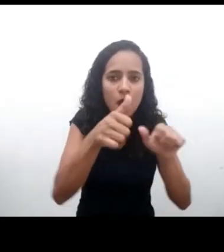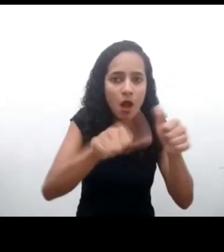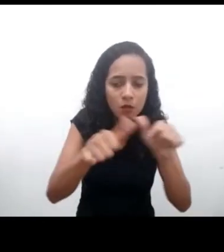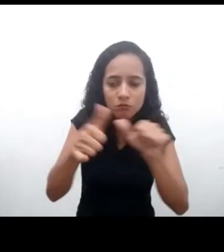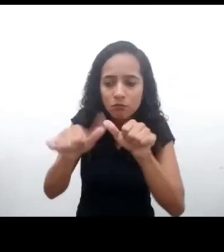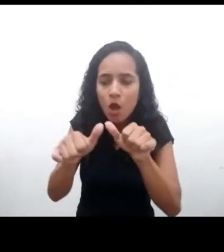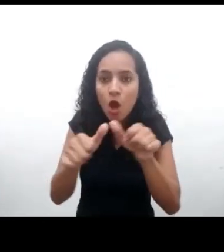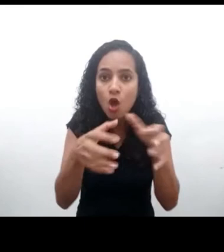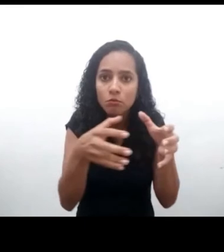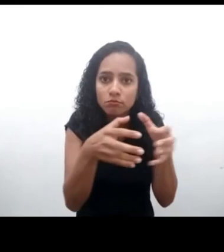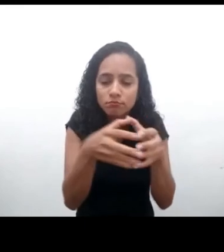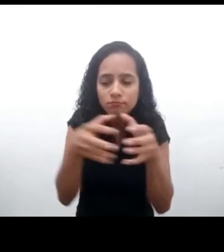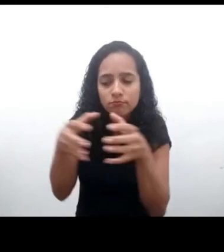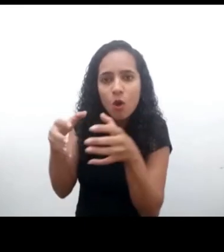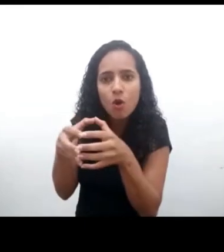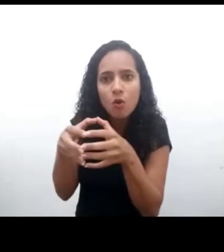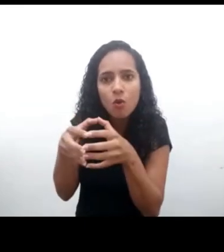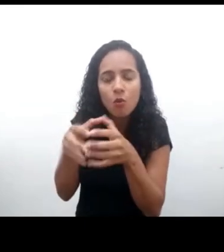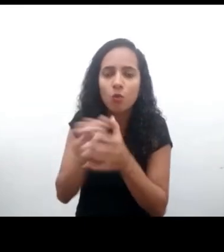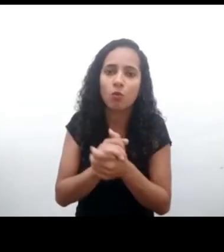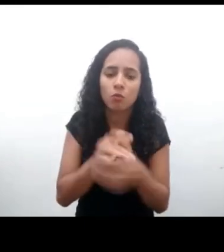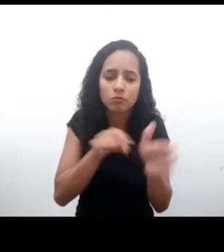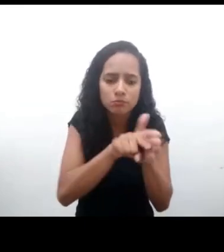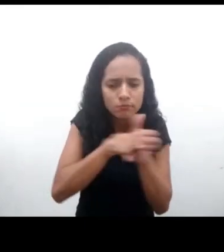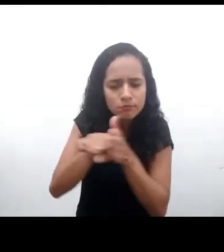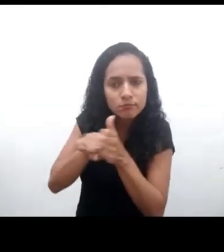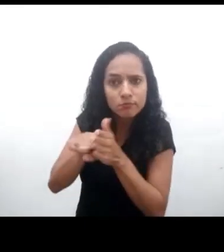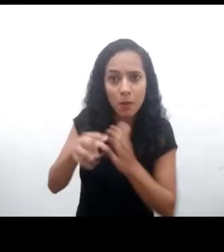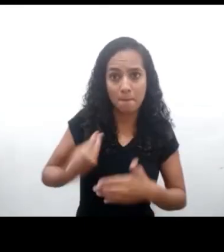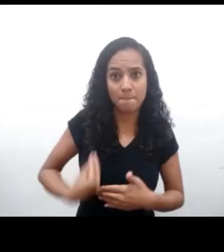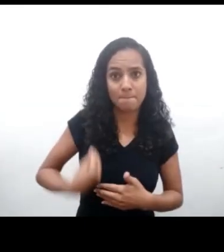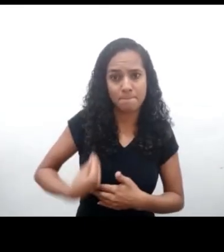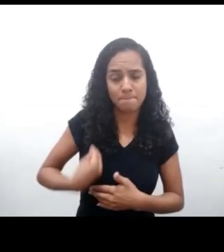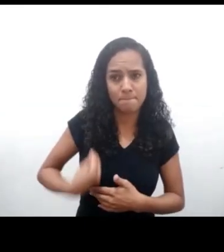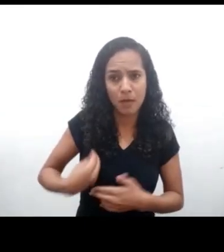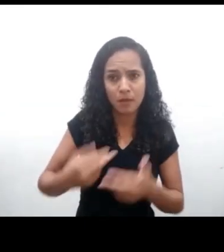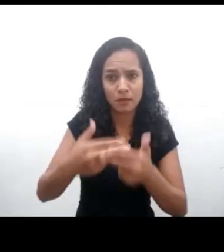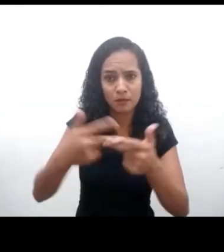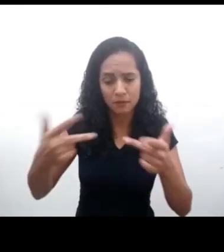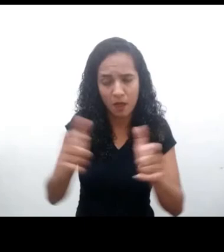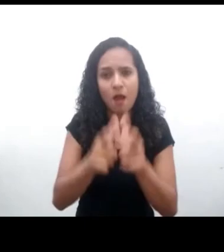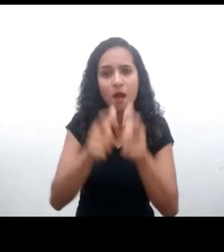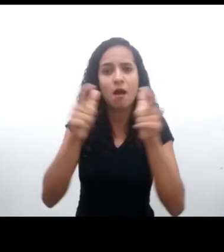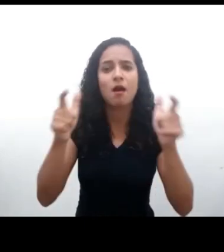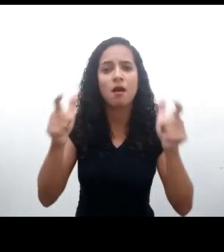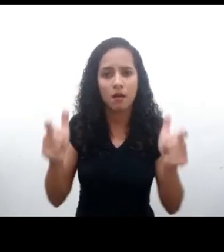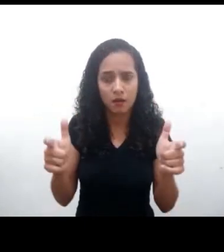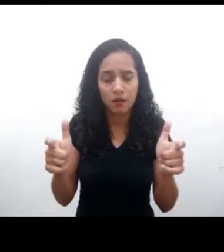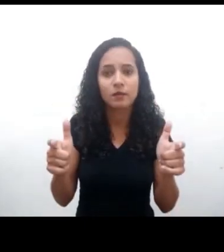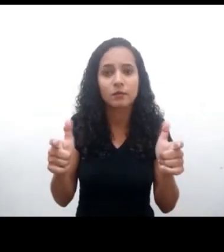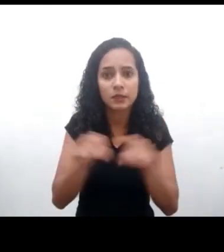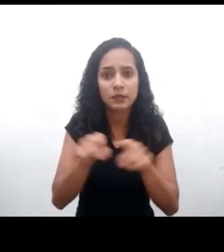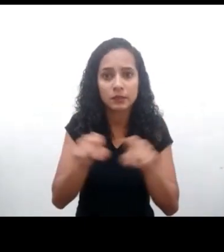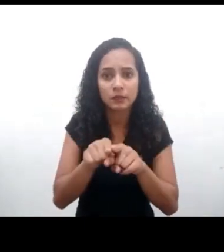con participación diversa, amplia, de estados, académicos, organizaciones